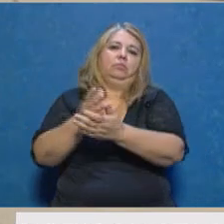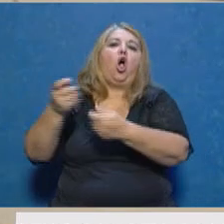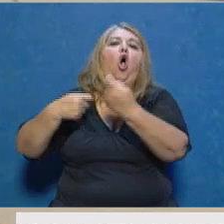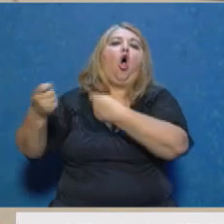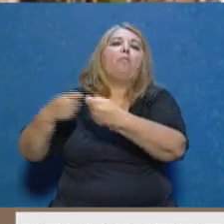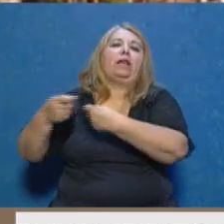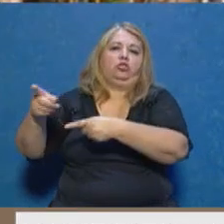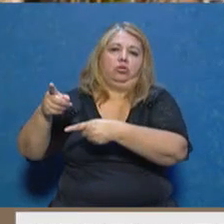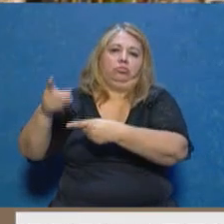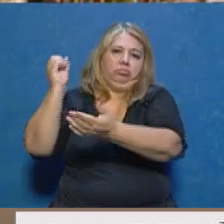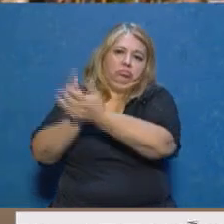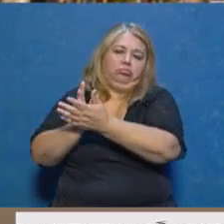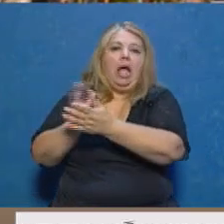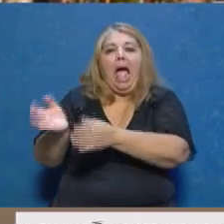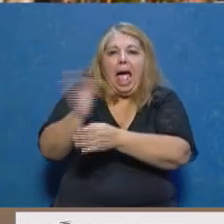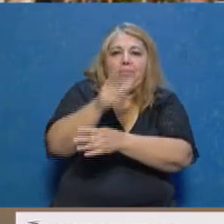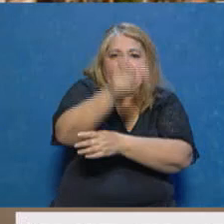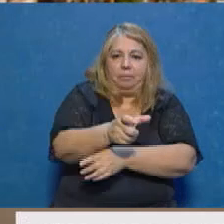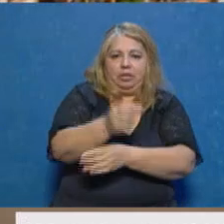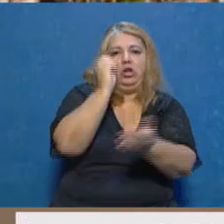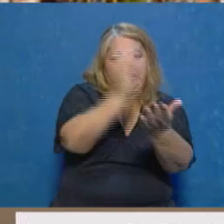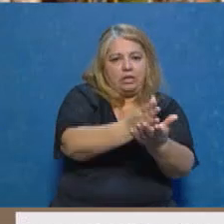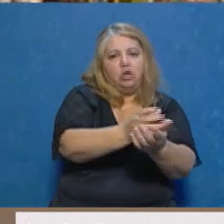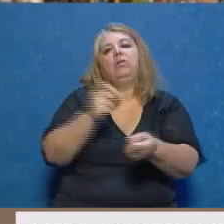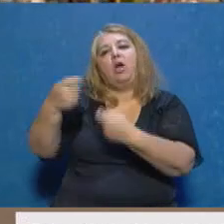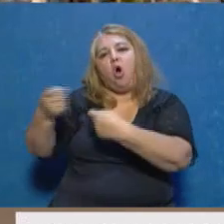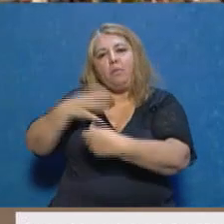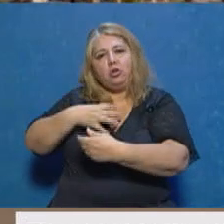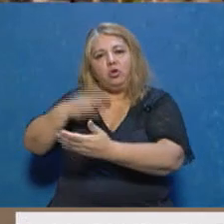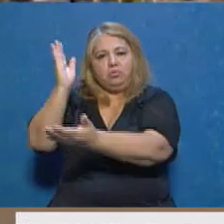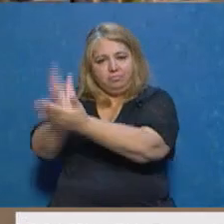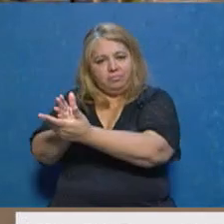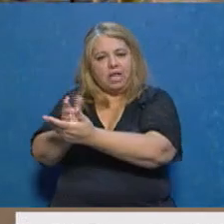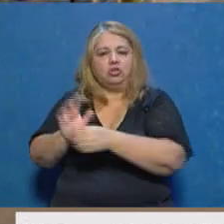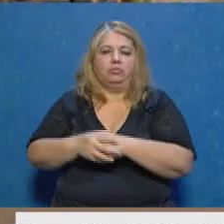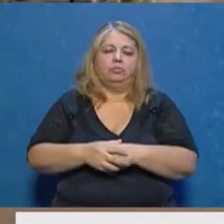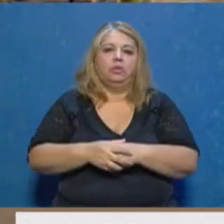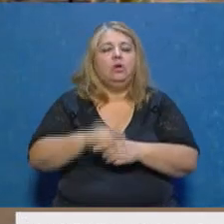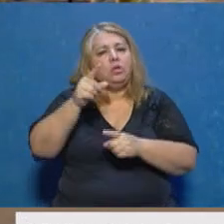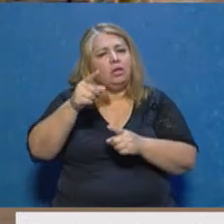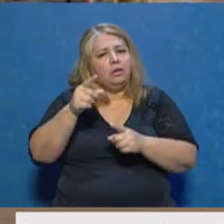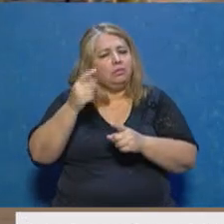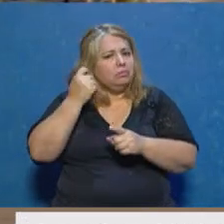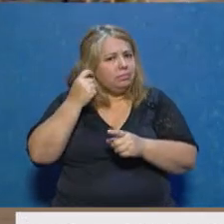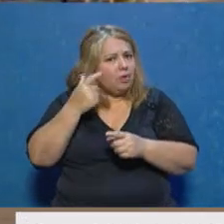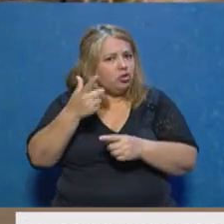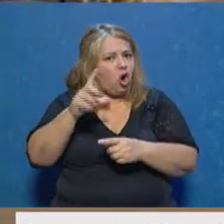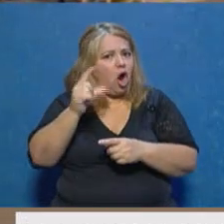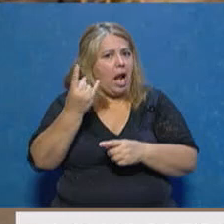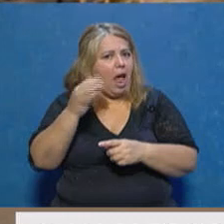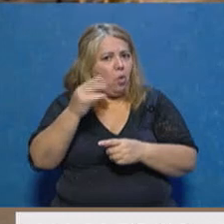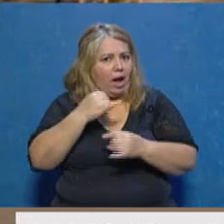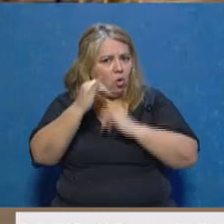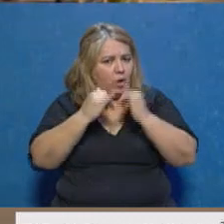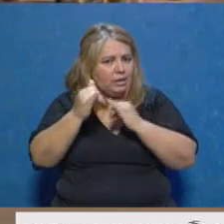directamente, más allá de también sancionar al ciudadano. Y ahí escuchaba usted, no sé si tenía la posibilidad, que recién acaba